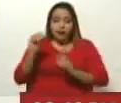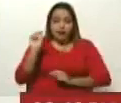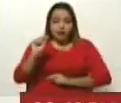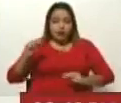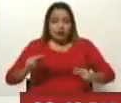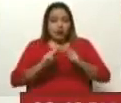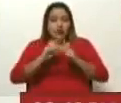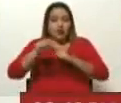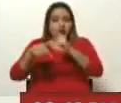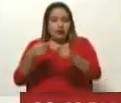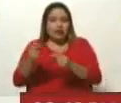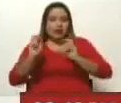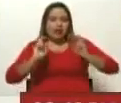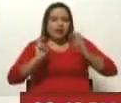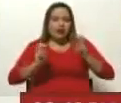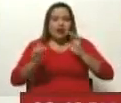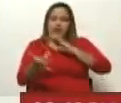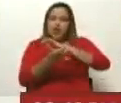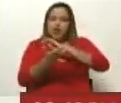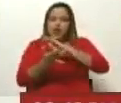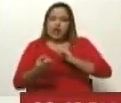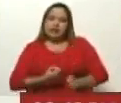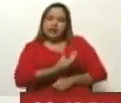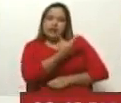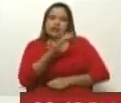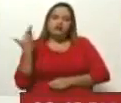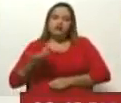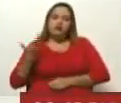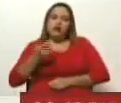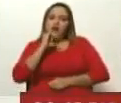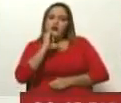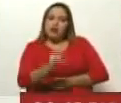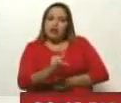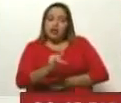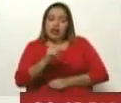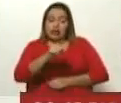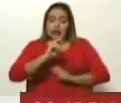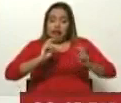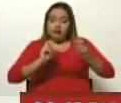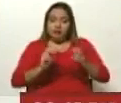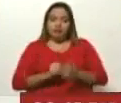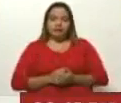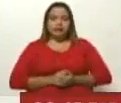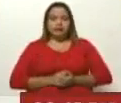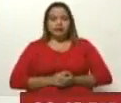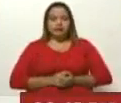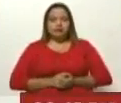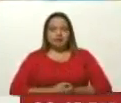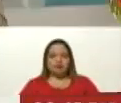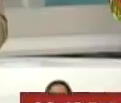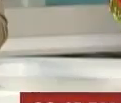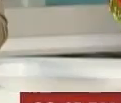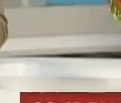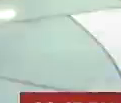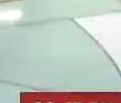parte vamos a hablar de tecnología. Jessica Ranjico por allí nos tiene importante información en este ámbito. Una pausa y ya regresamos con más de Punto de Encuentro.